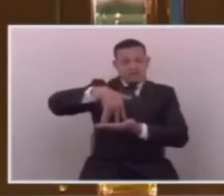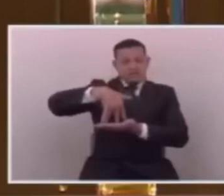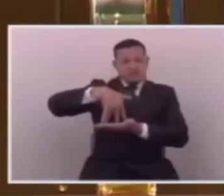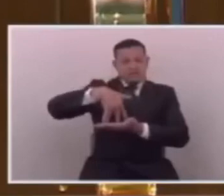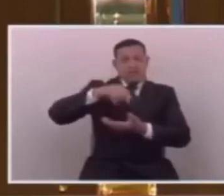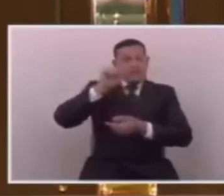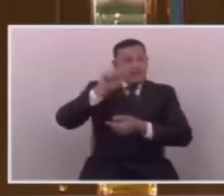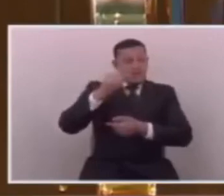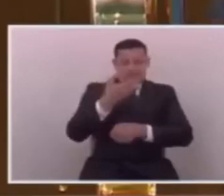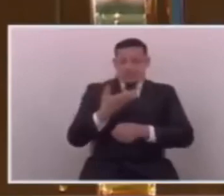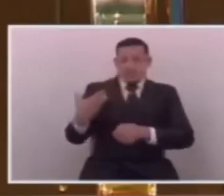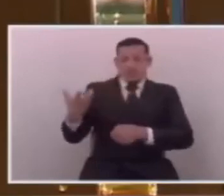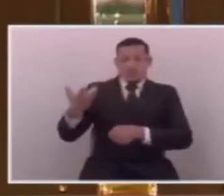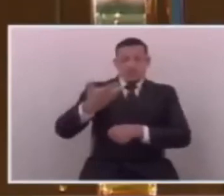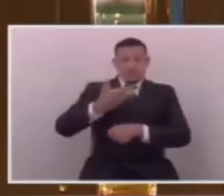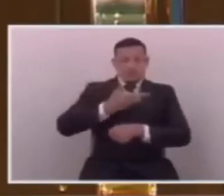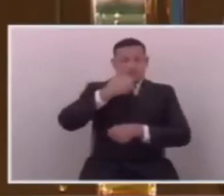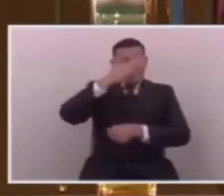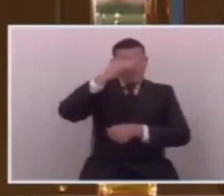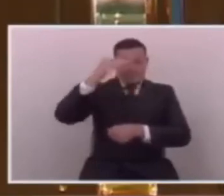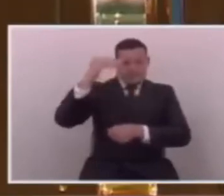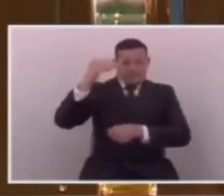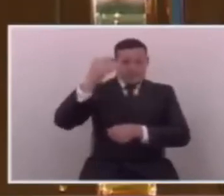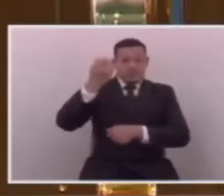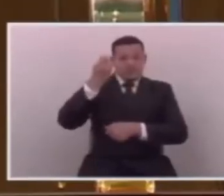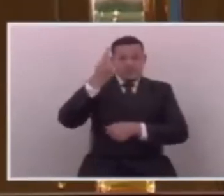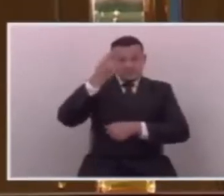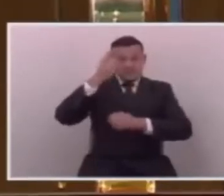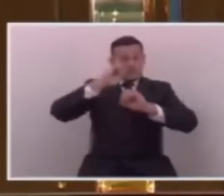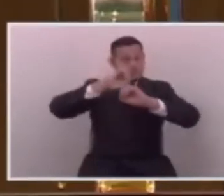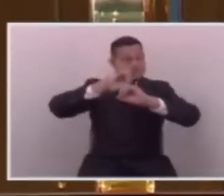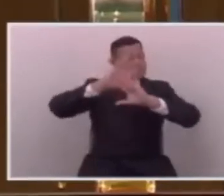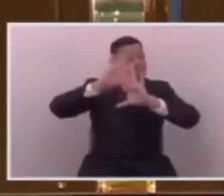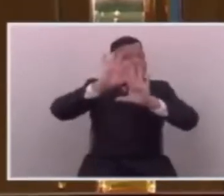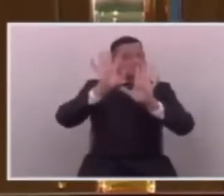Y eso es lo que nosotros como país hemos entendido.